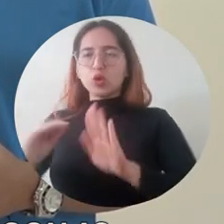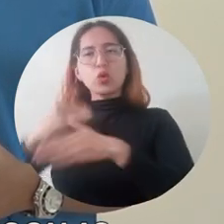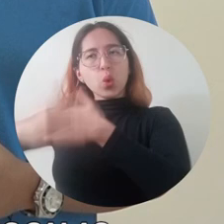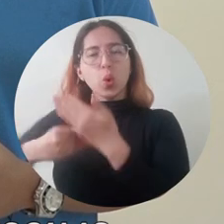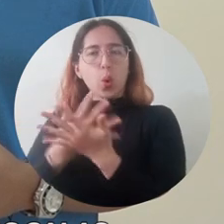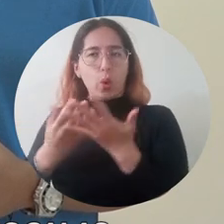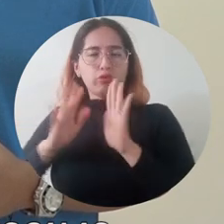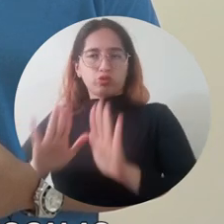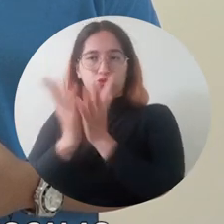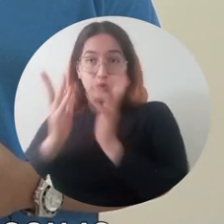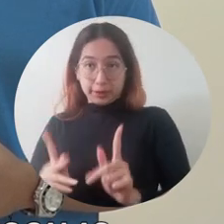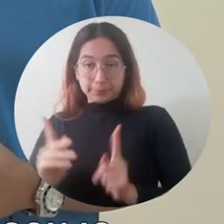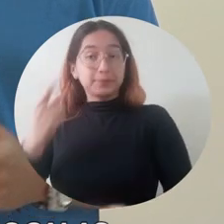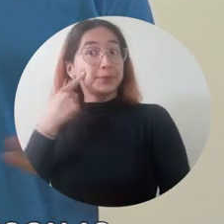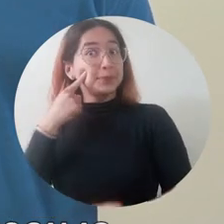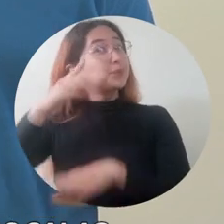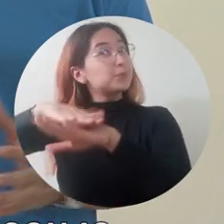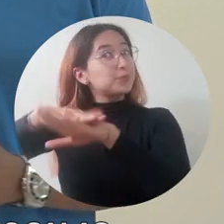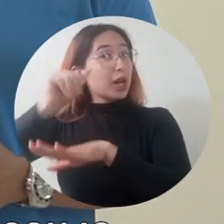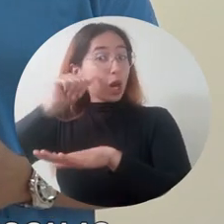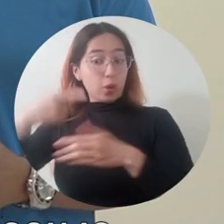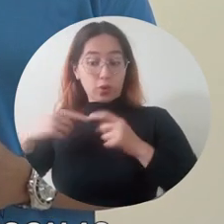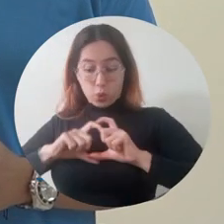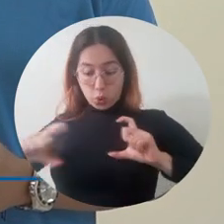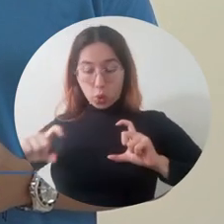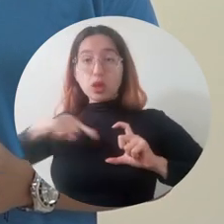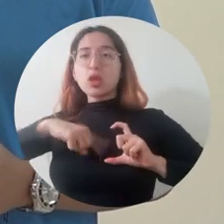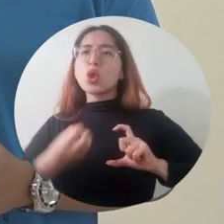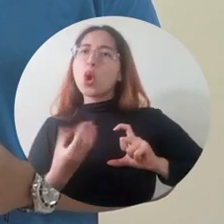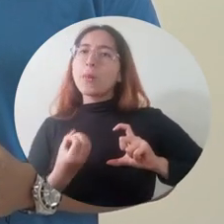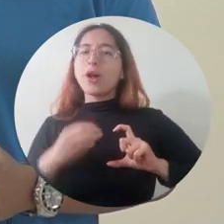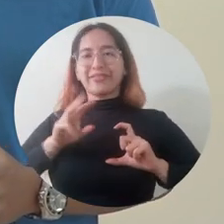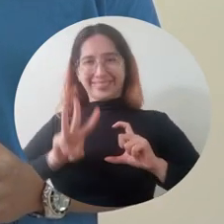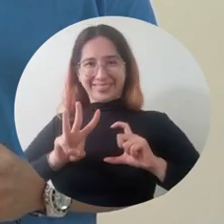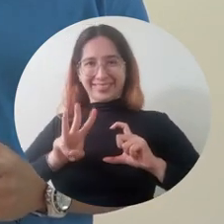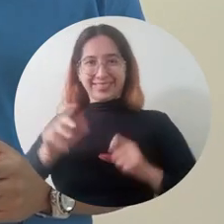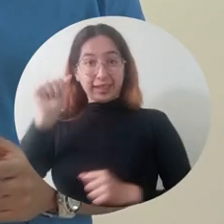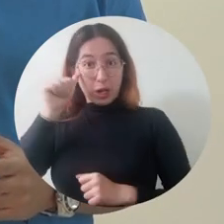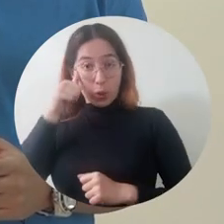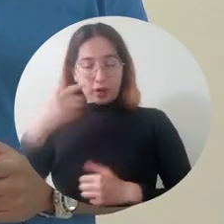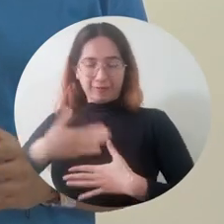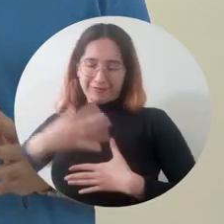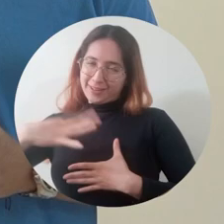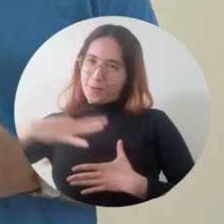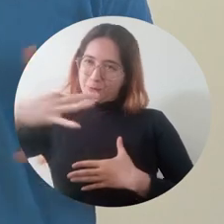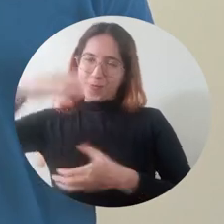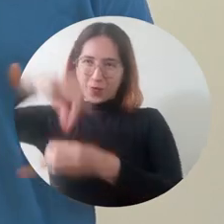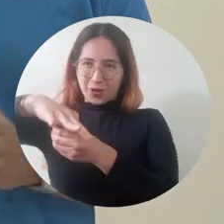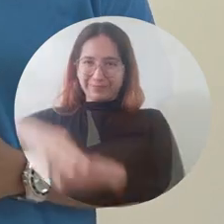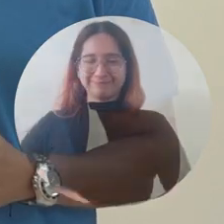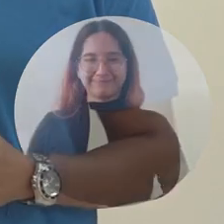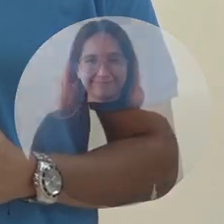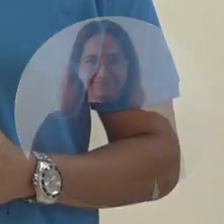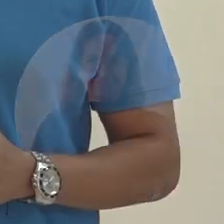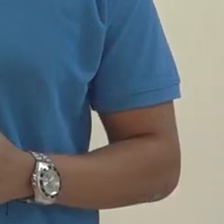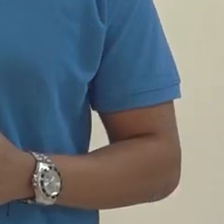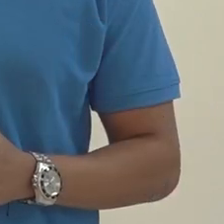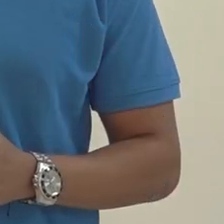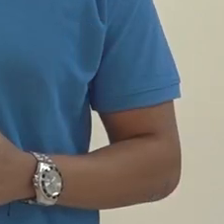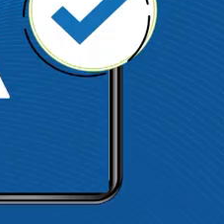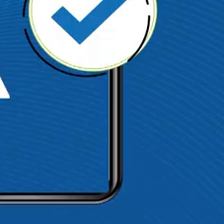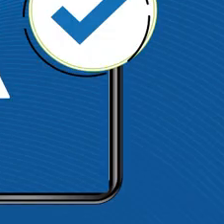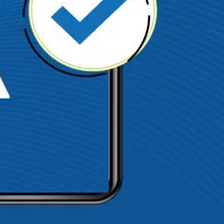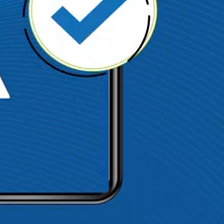las representaciones estudiantiles. Recuerda que estamos identificados en el tarjetón con el número 3. Recuerda votar por nosotros.